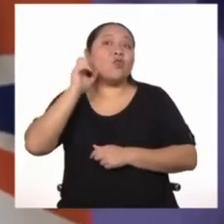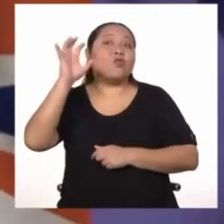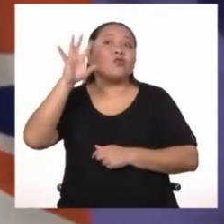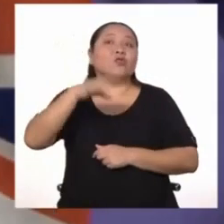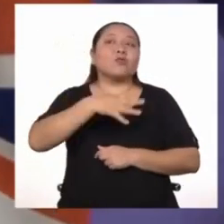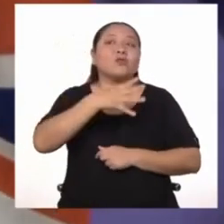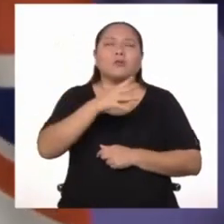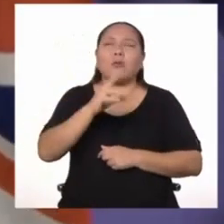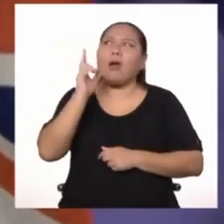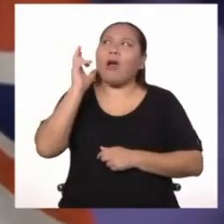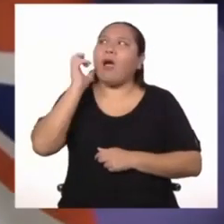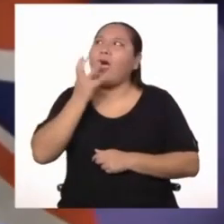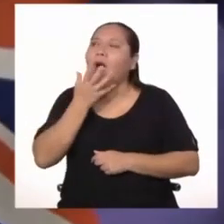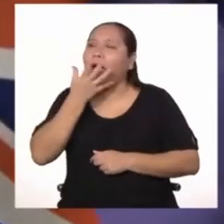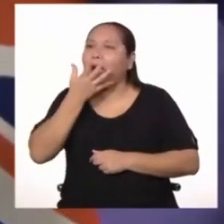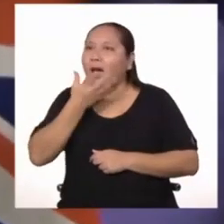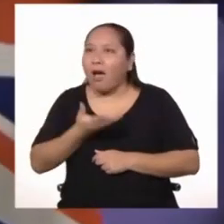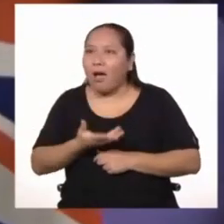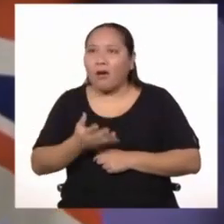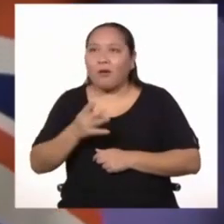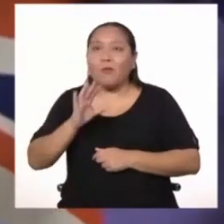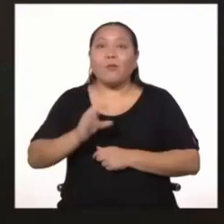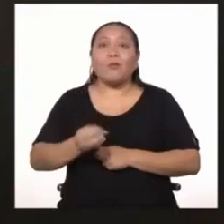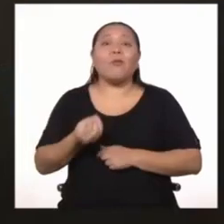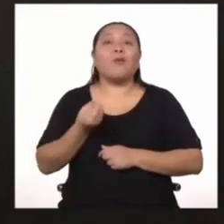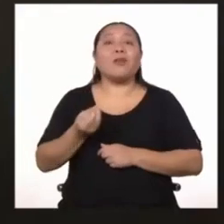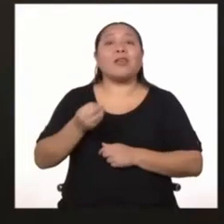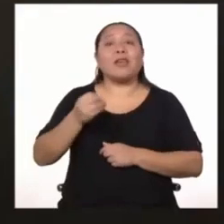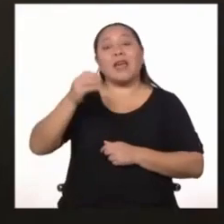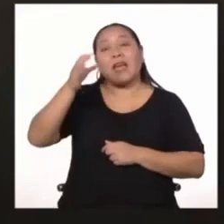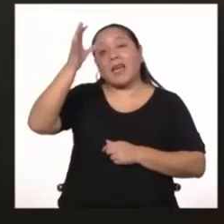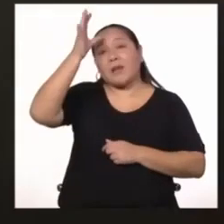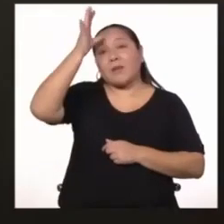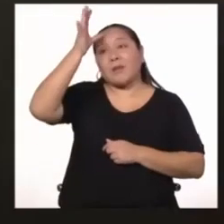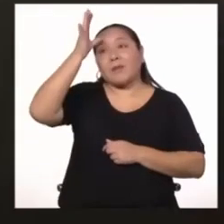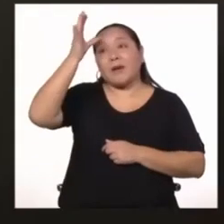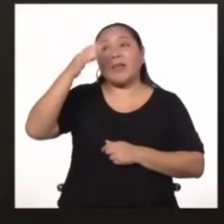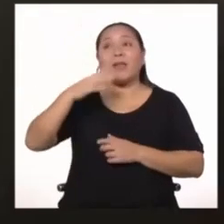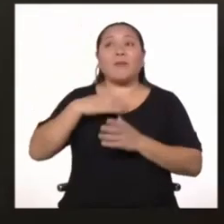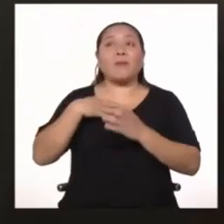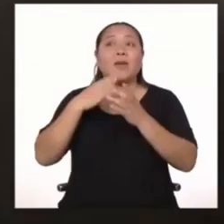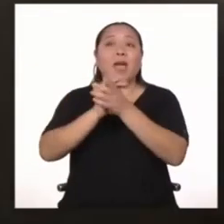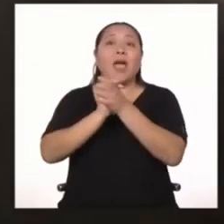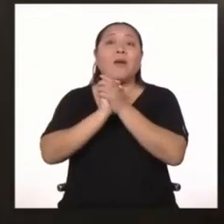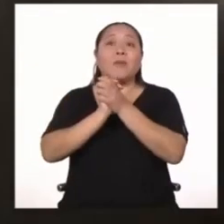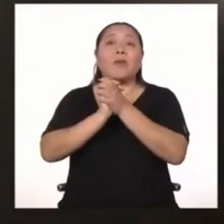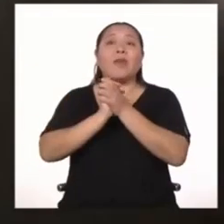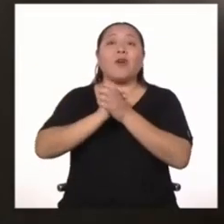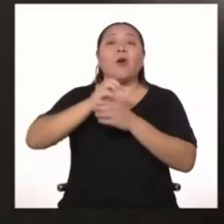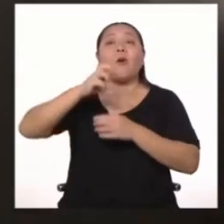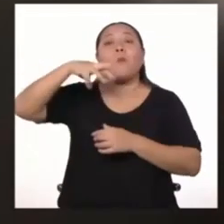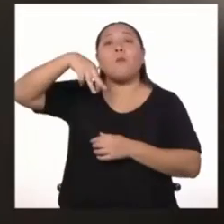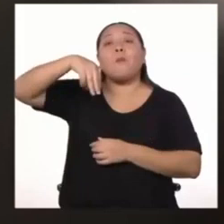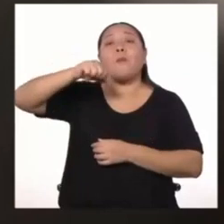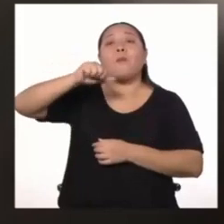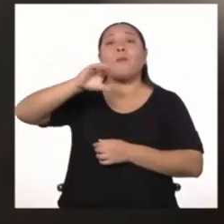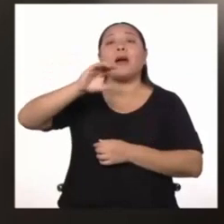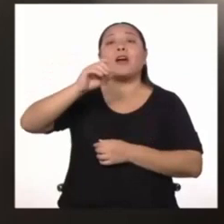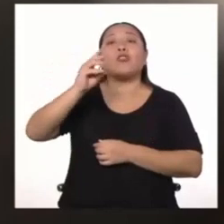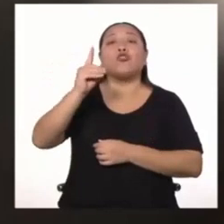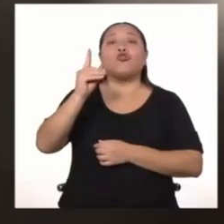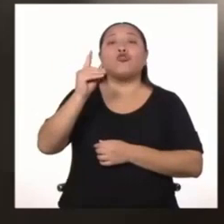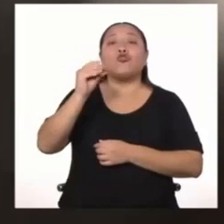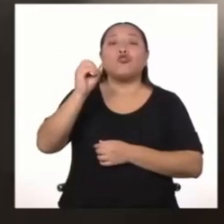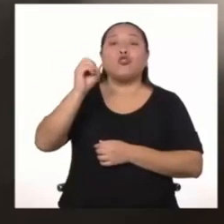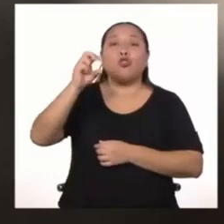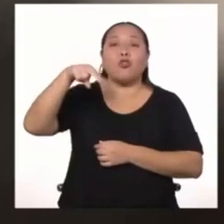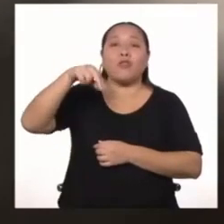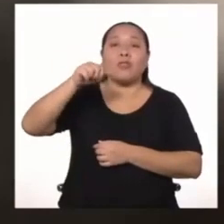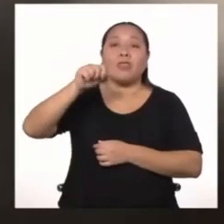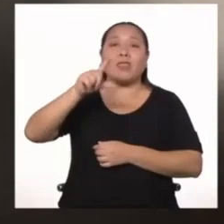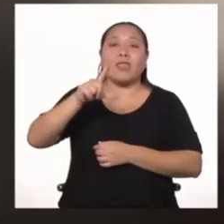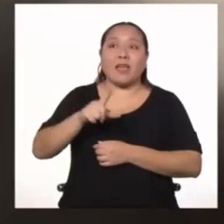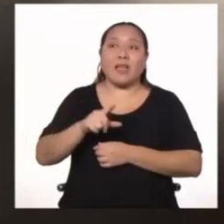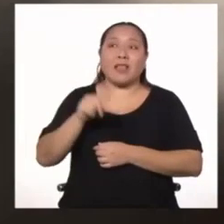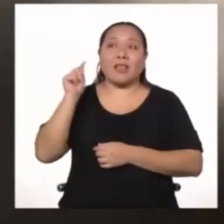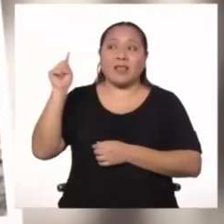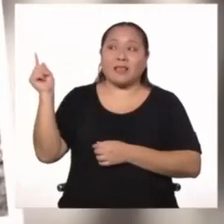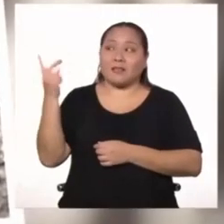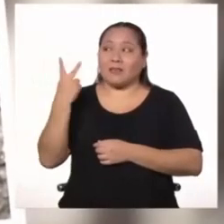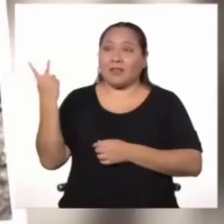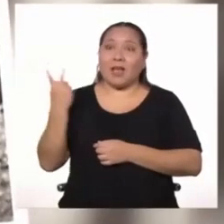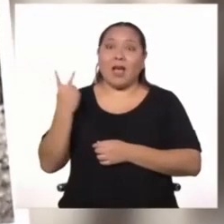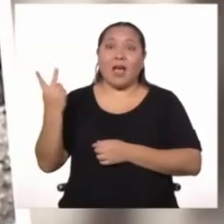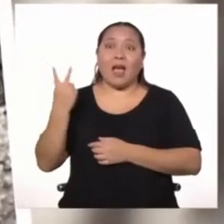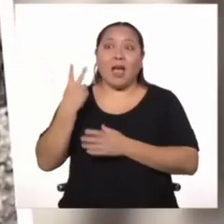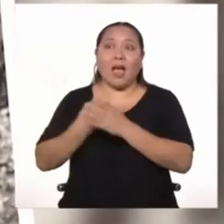mítica, pues el padre de mi amigo James MacDonald era británico. Y tanto él como su esposa, Pepita